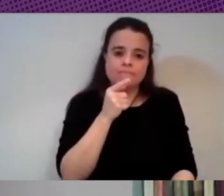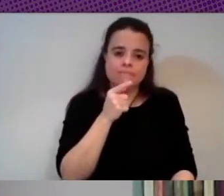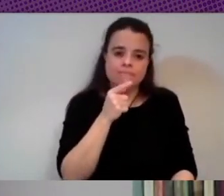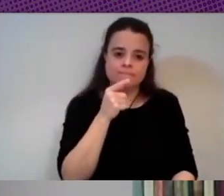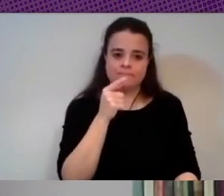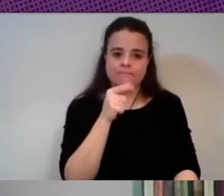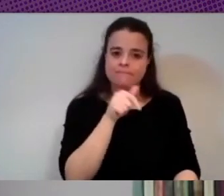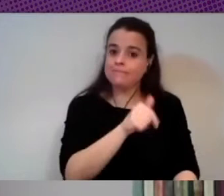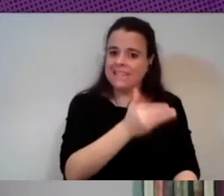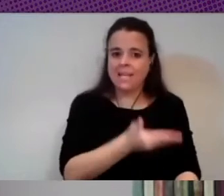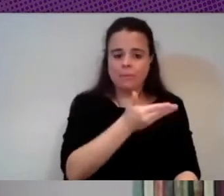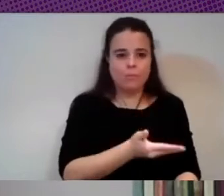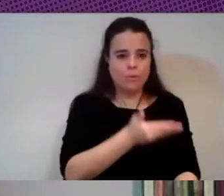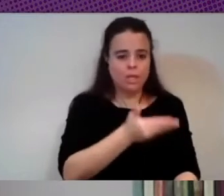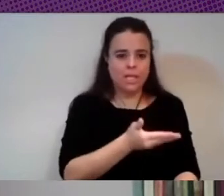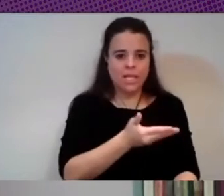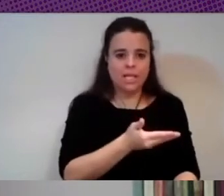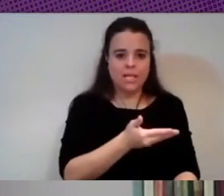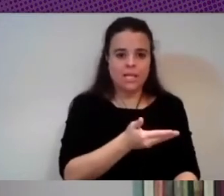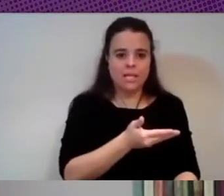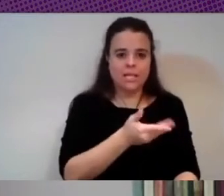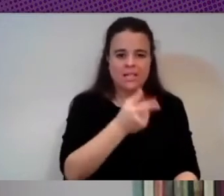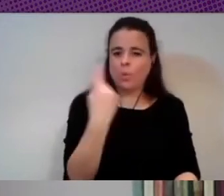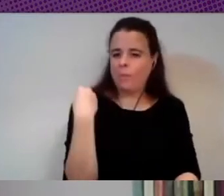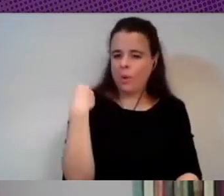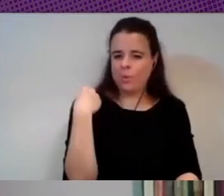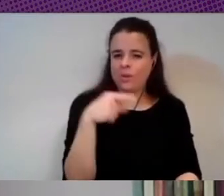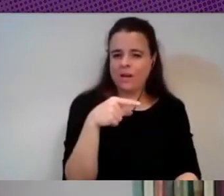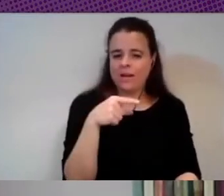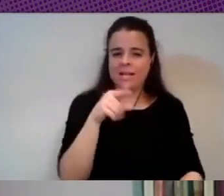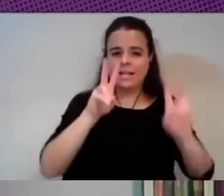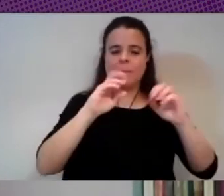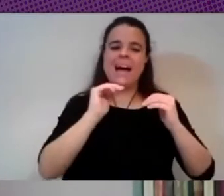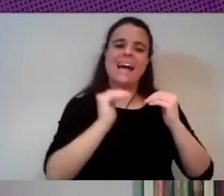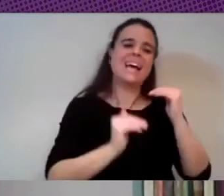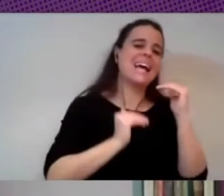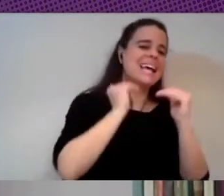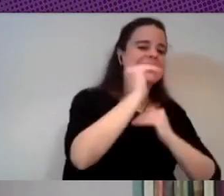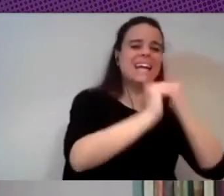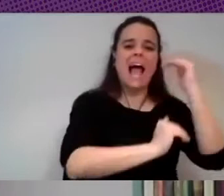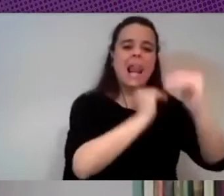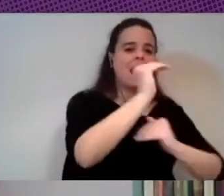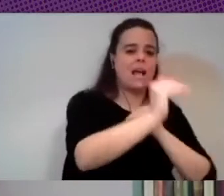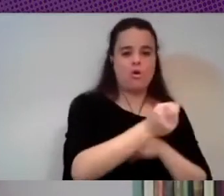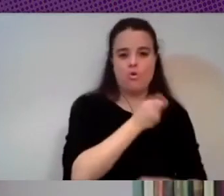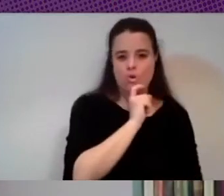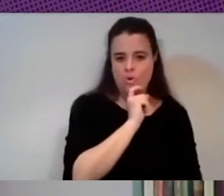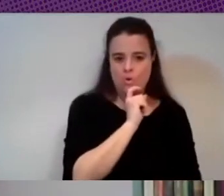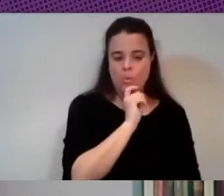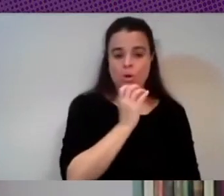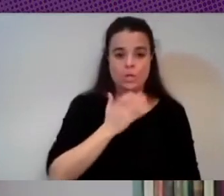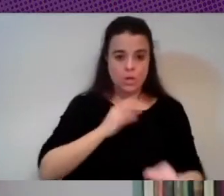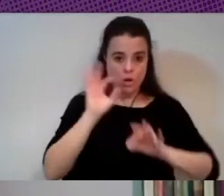importante para pensar esto que vos preguntabas del escalado ¿no? ¿cómo escalamos? bueno si una organización tiene su